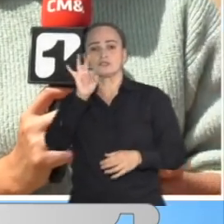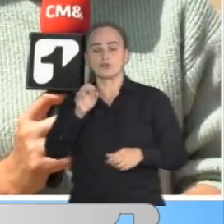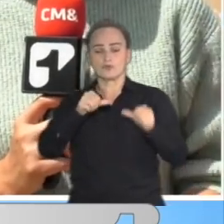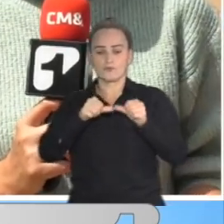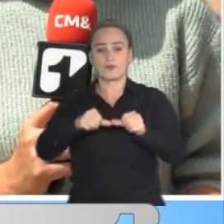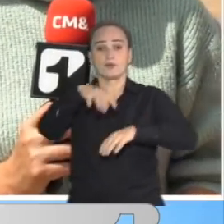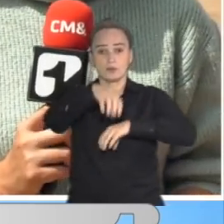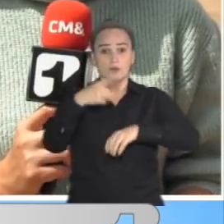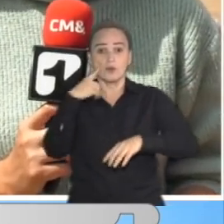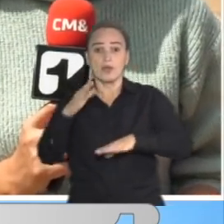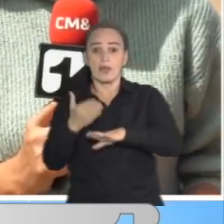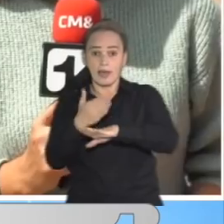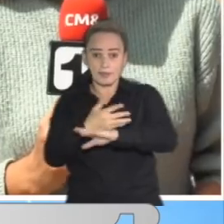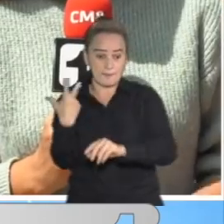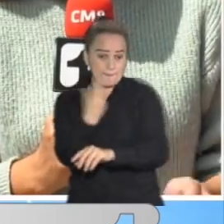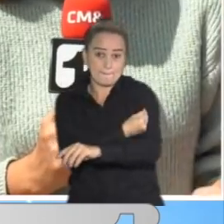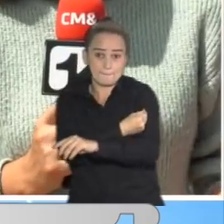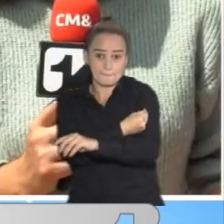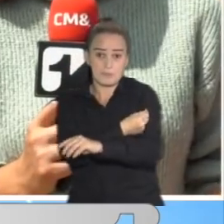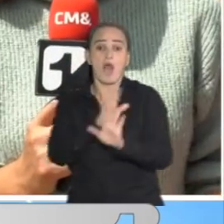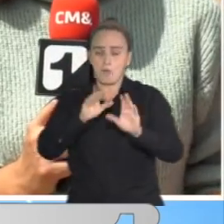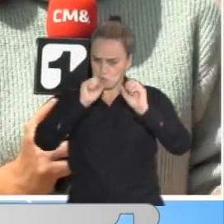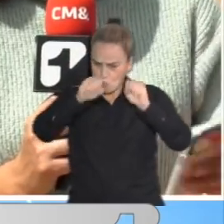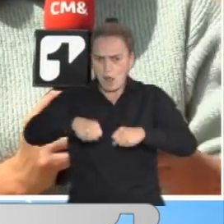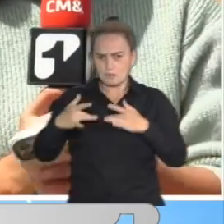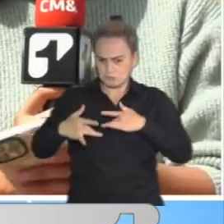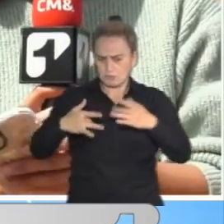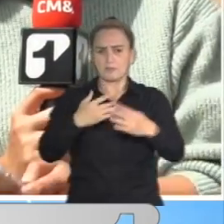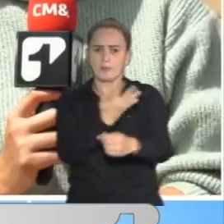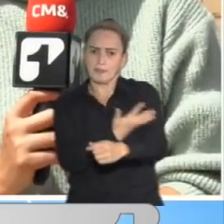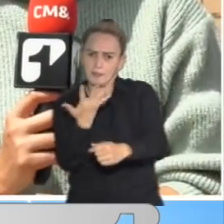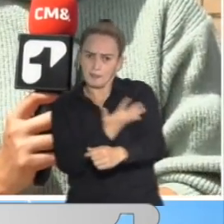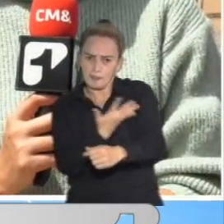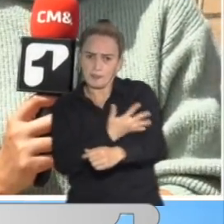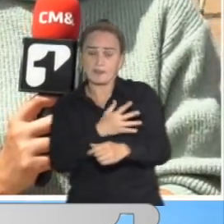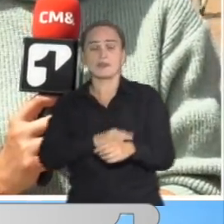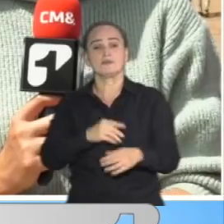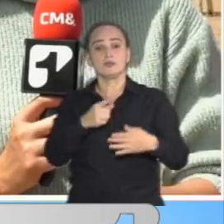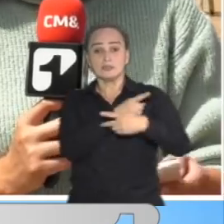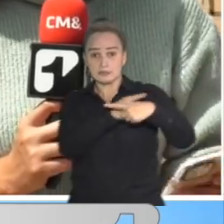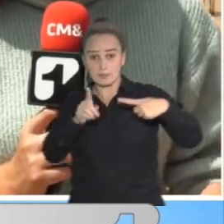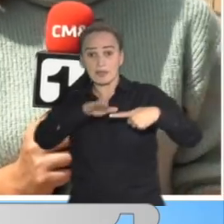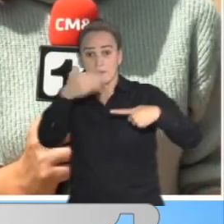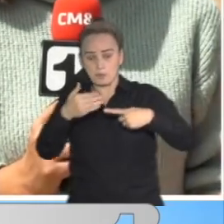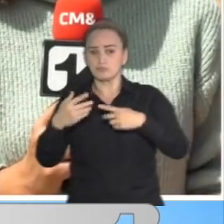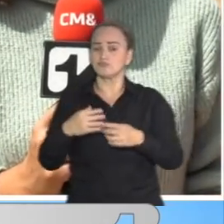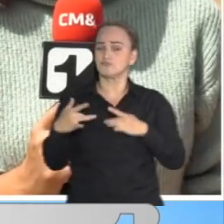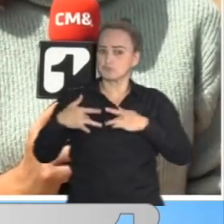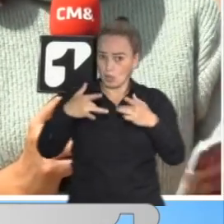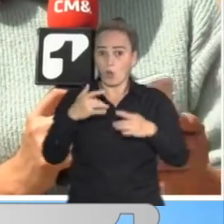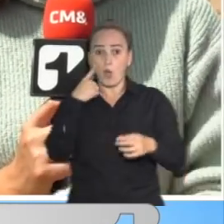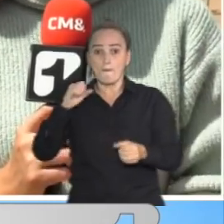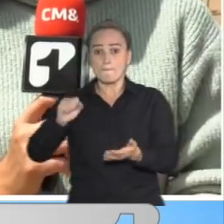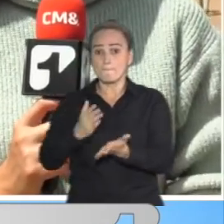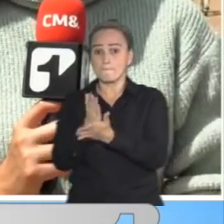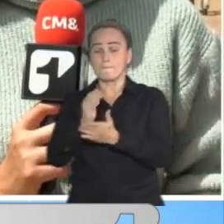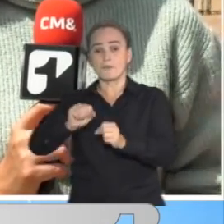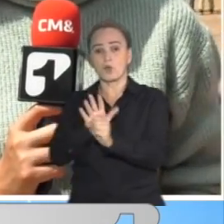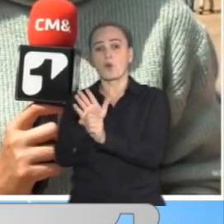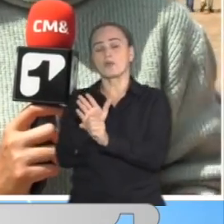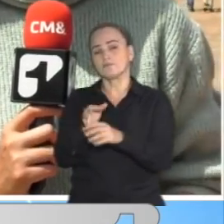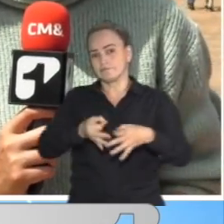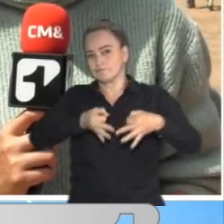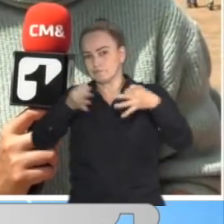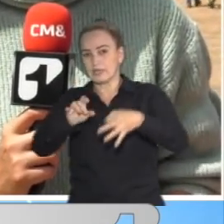fijos. Si usted le aplicaron la vacuna del COVID-19 puede donar después de 7 días de haberse aplicado y si tuvo COVID-19, 15 días